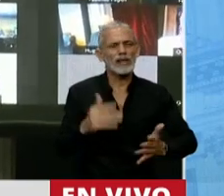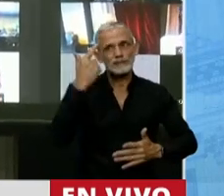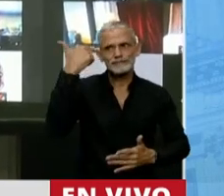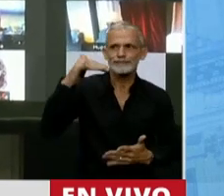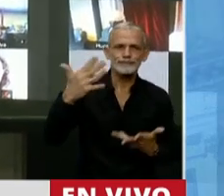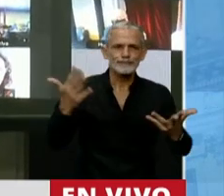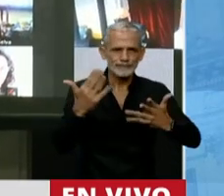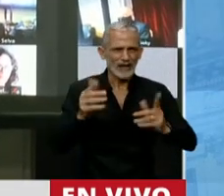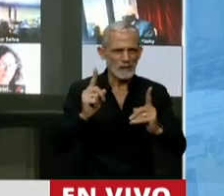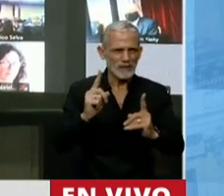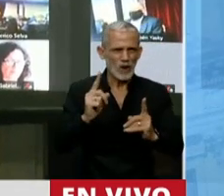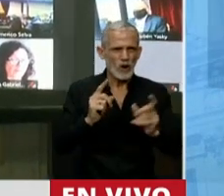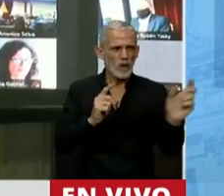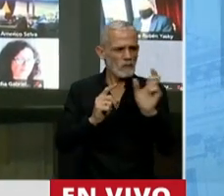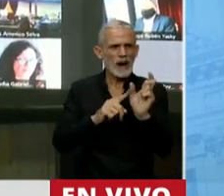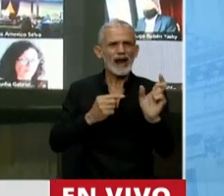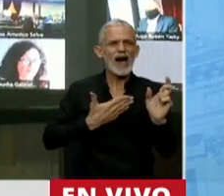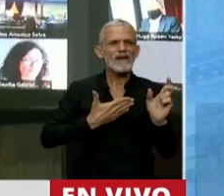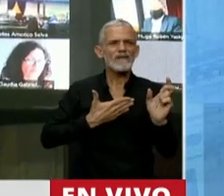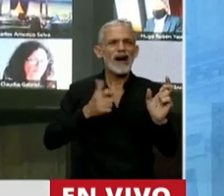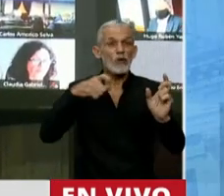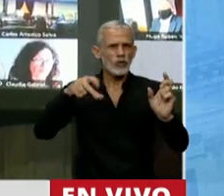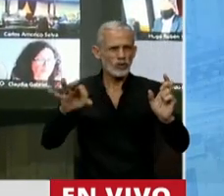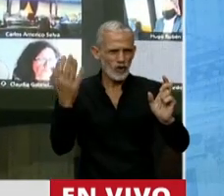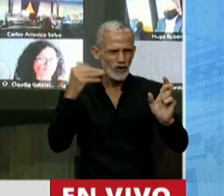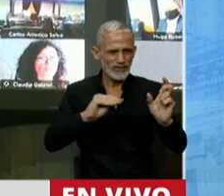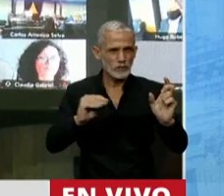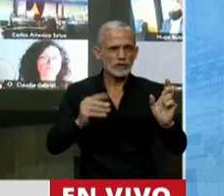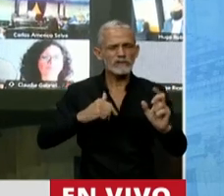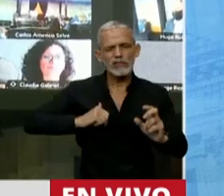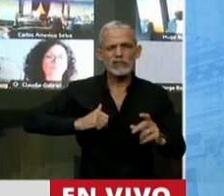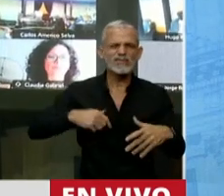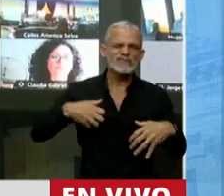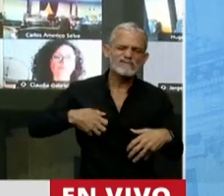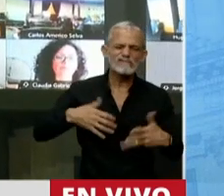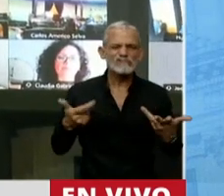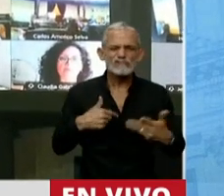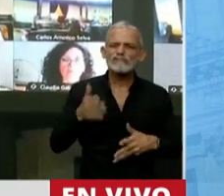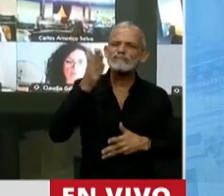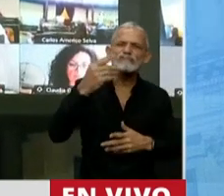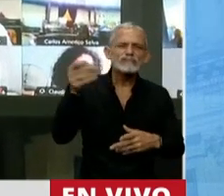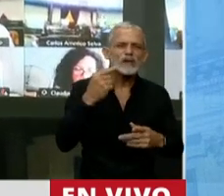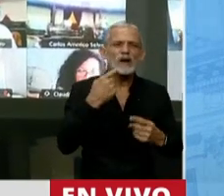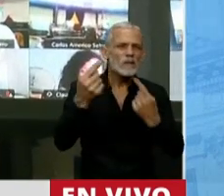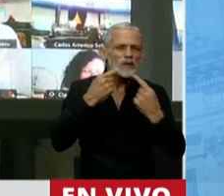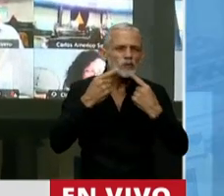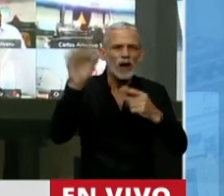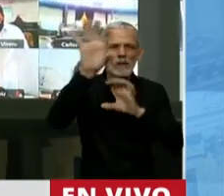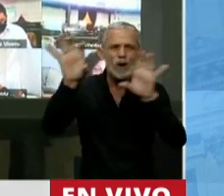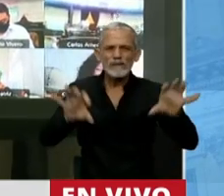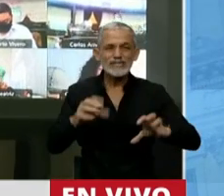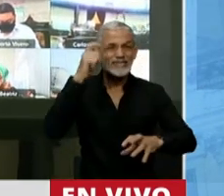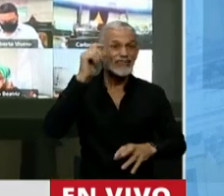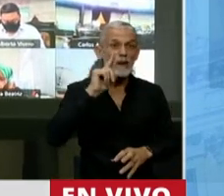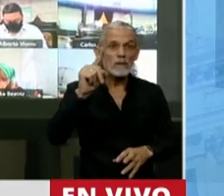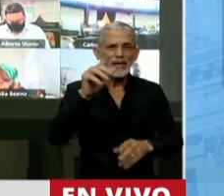palabra de Facundo. Han sido perezosos, perezosos en ir al interior a preguntarle a esos